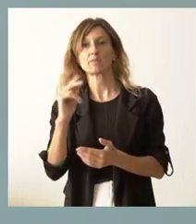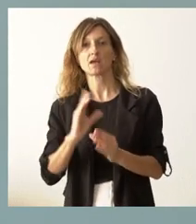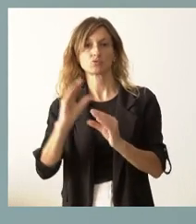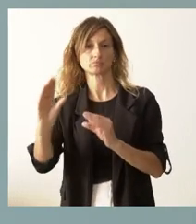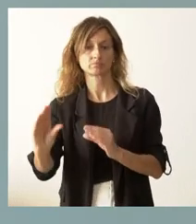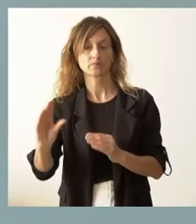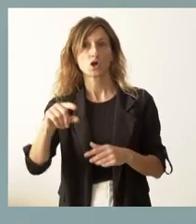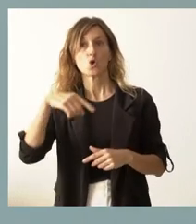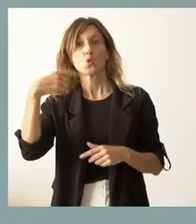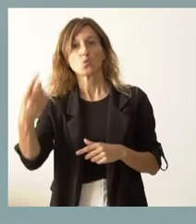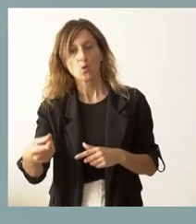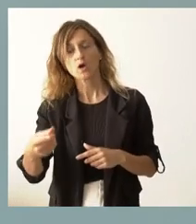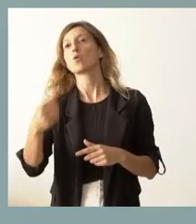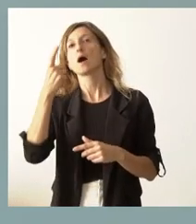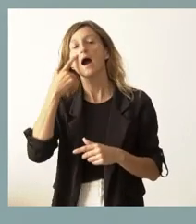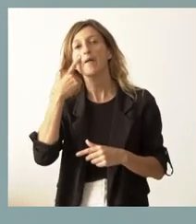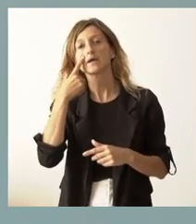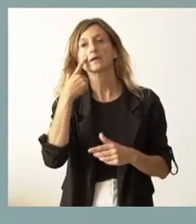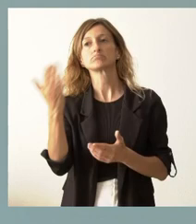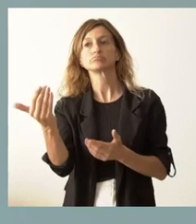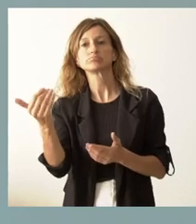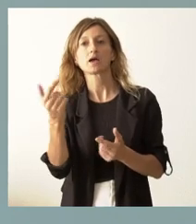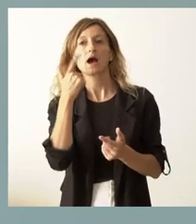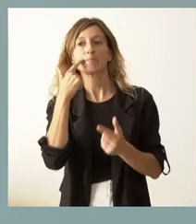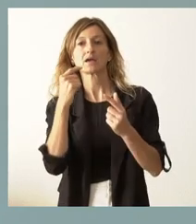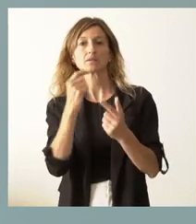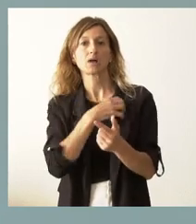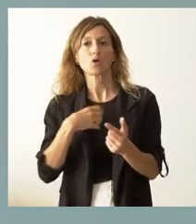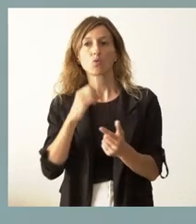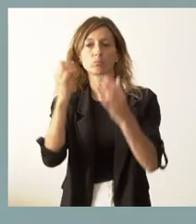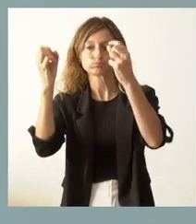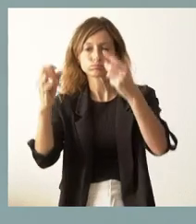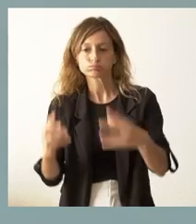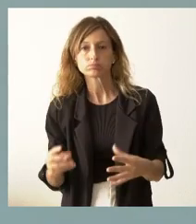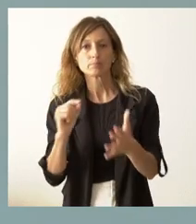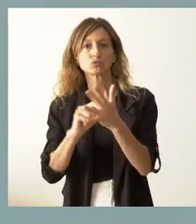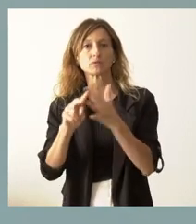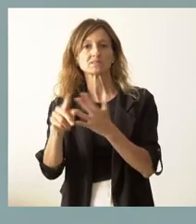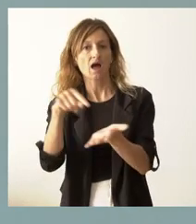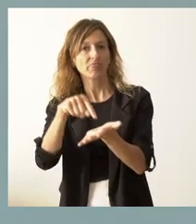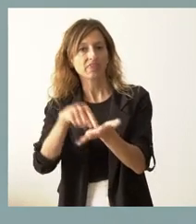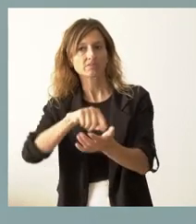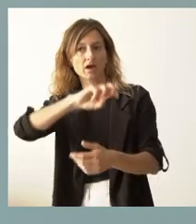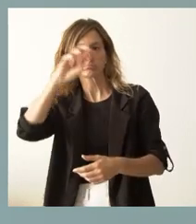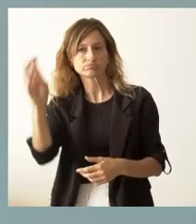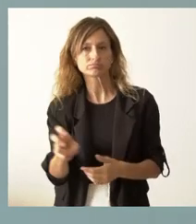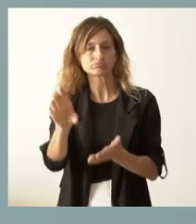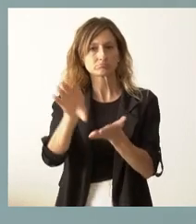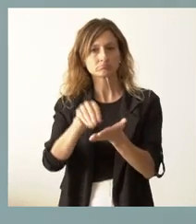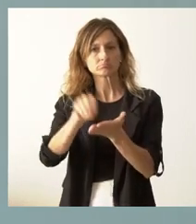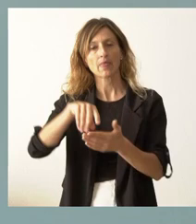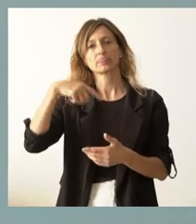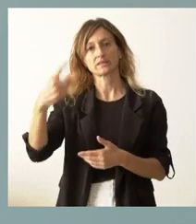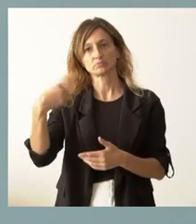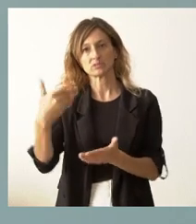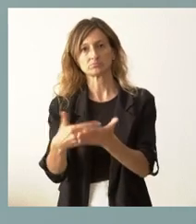posteriormente, si es preciso, pues se le solicitará cuentas o datos de información desde el punto de vista de Hacienda y otros, para ver si está suficientemente